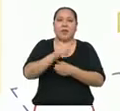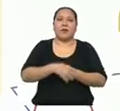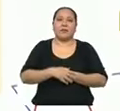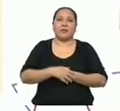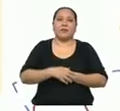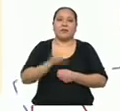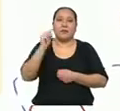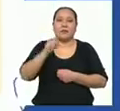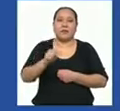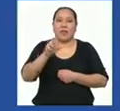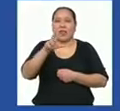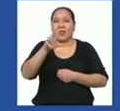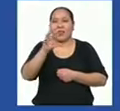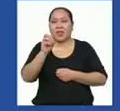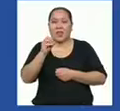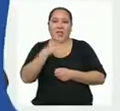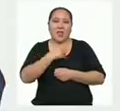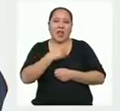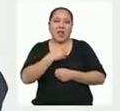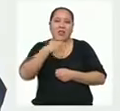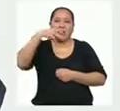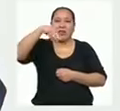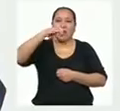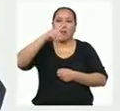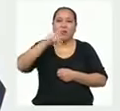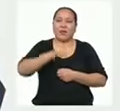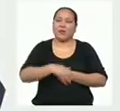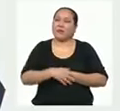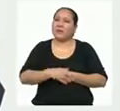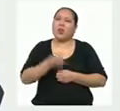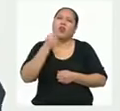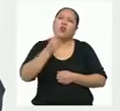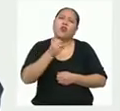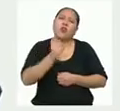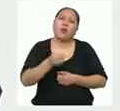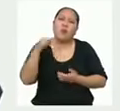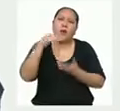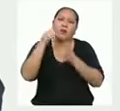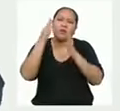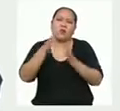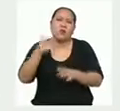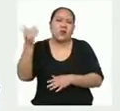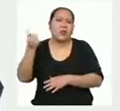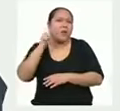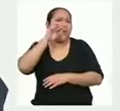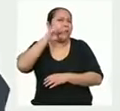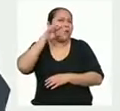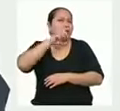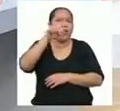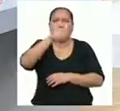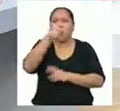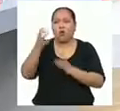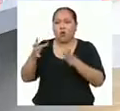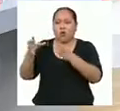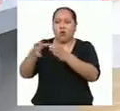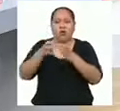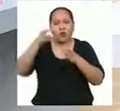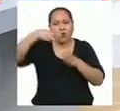esta igual a 30 años. ¿Y cómo le fue al estudiante de Puno que mencionaste con otra muestra?